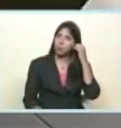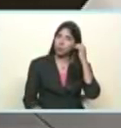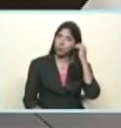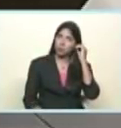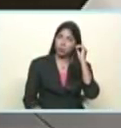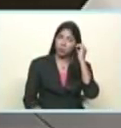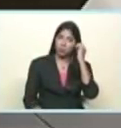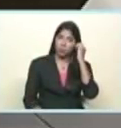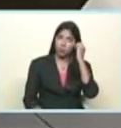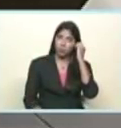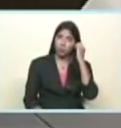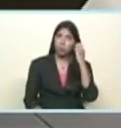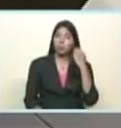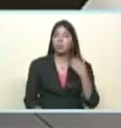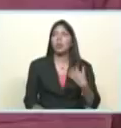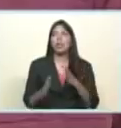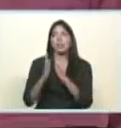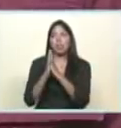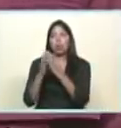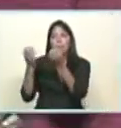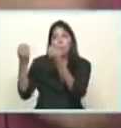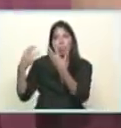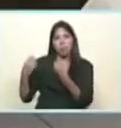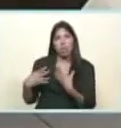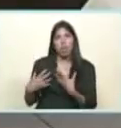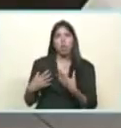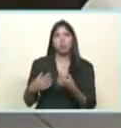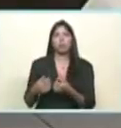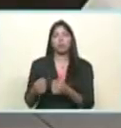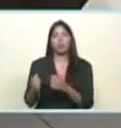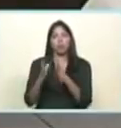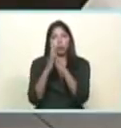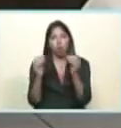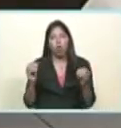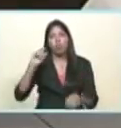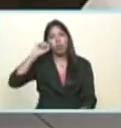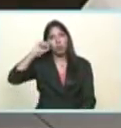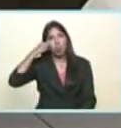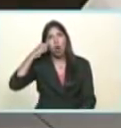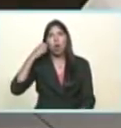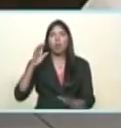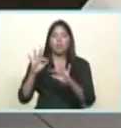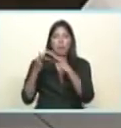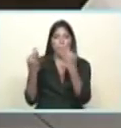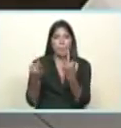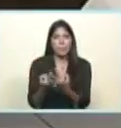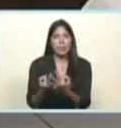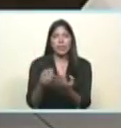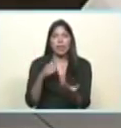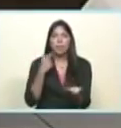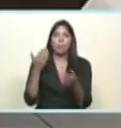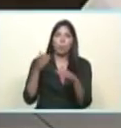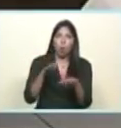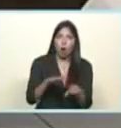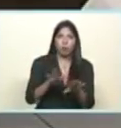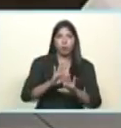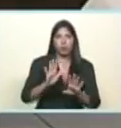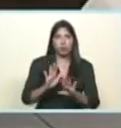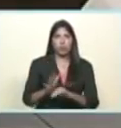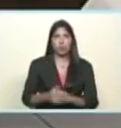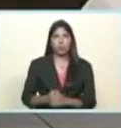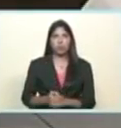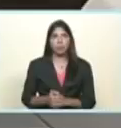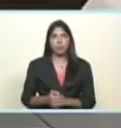por conocernos, den sus bendiciones, nuestros recuerdos, a nuestros familiares fallecidos, a nuestros seres